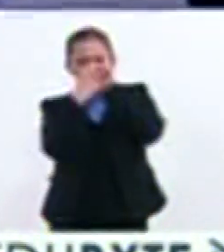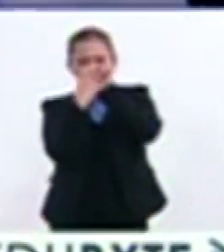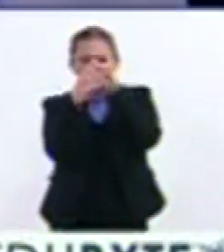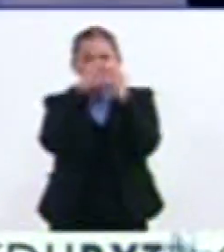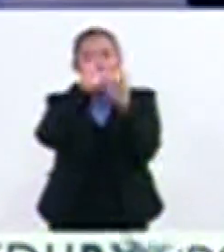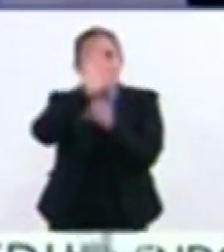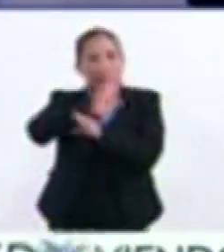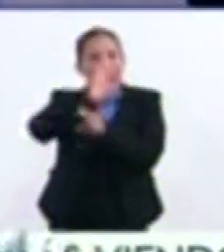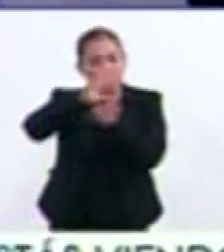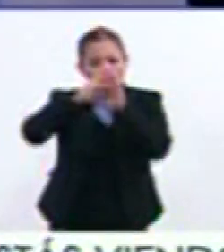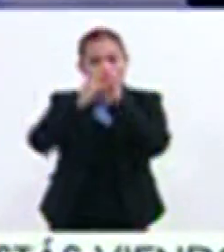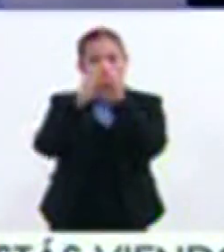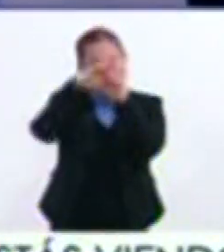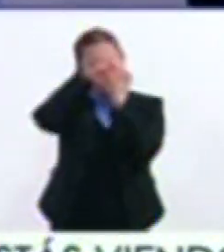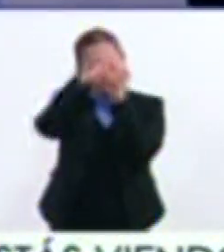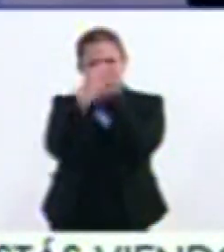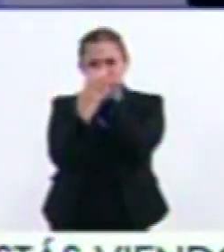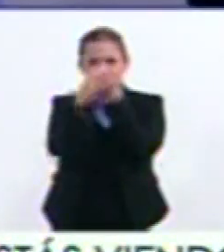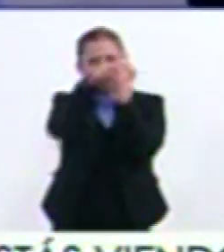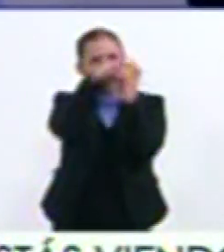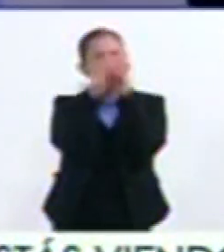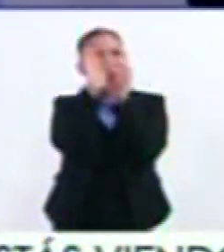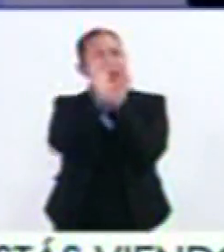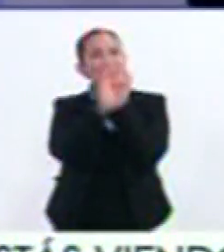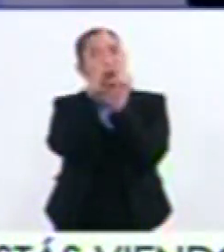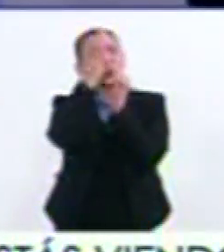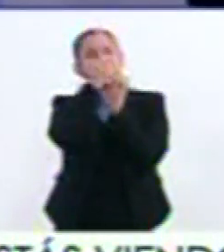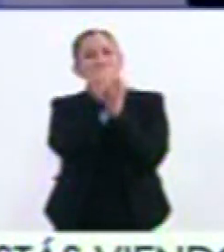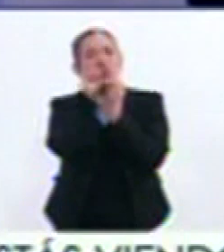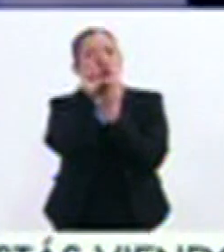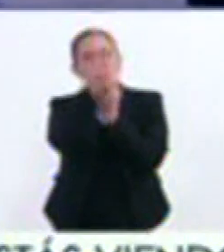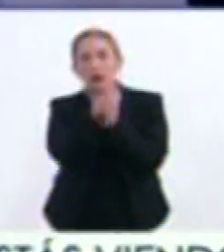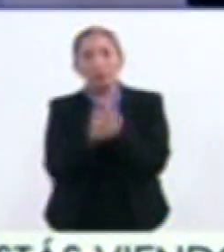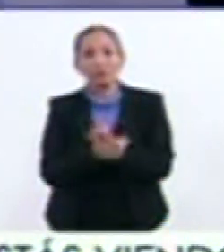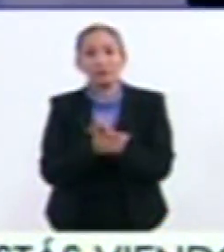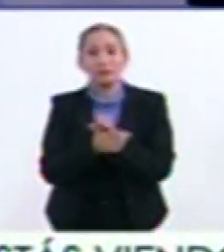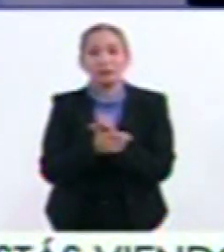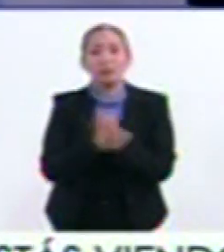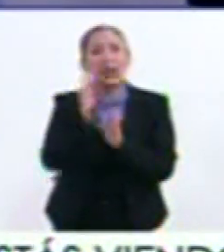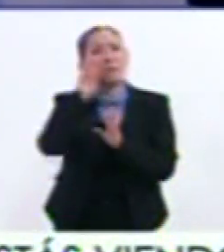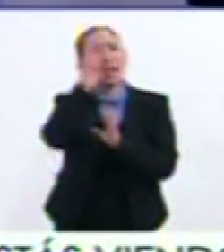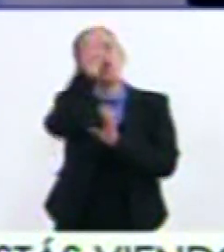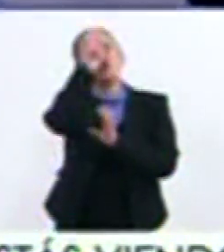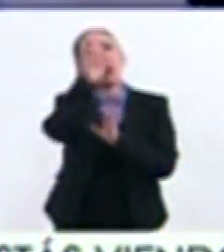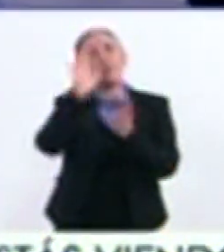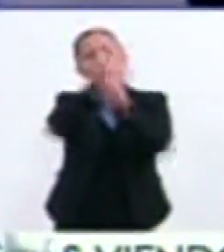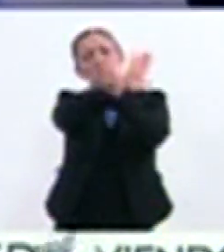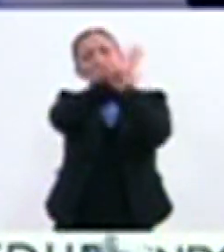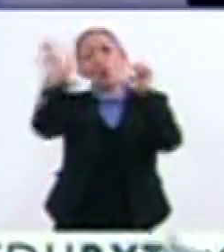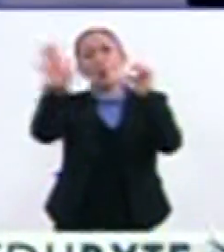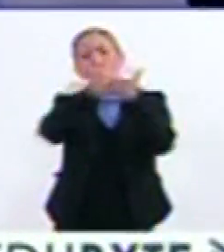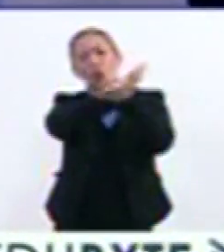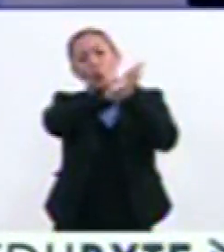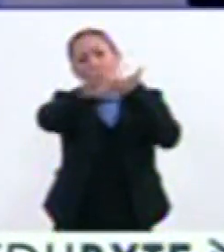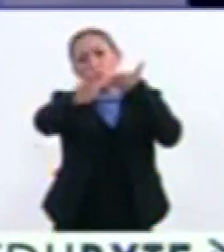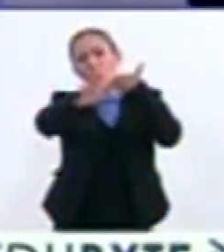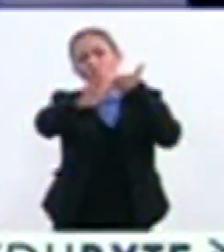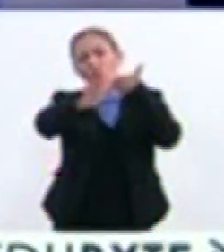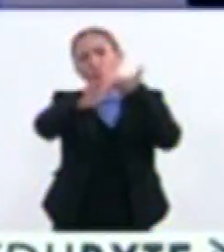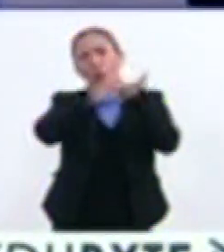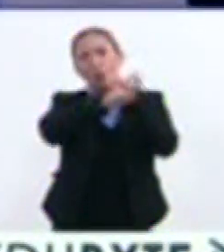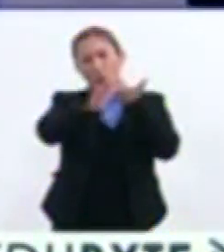estar viendo Efectivamente una esfera Colgando el cielo ¿No? Porque uno ve la luna Entonces la ve uno en segunda dimensión